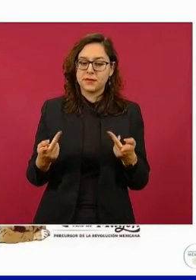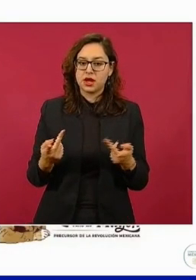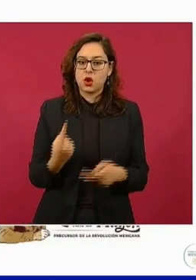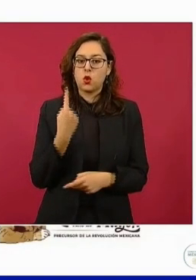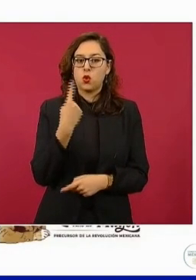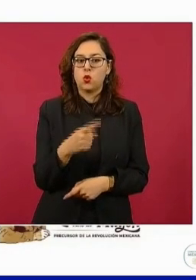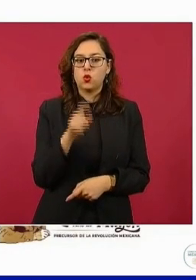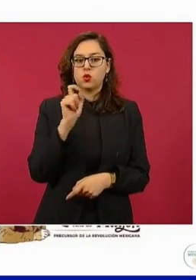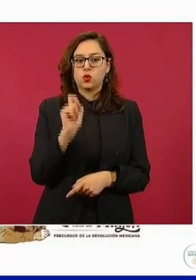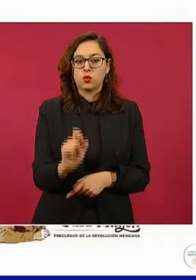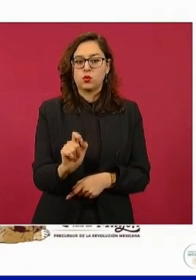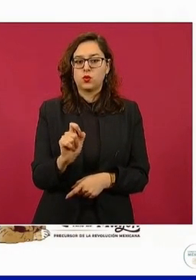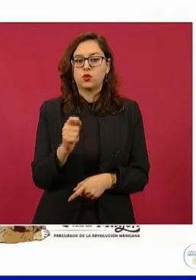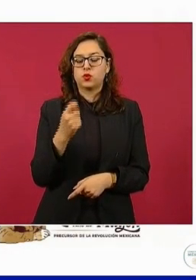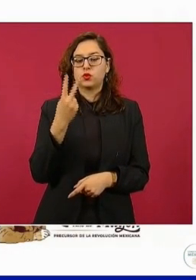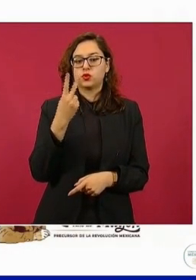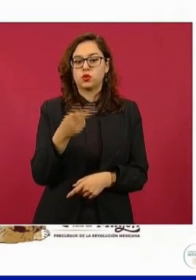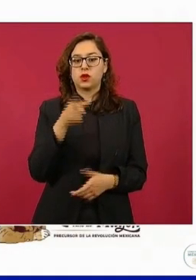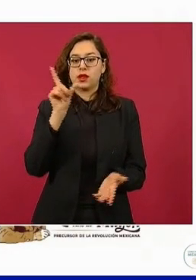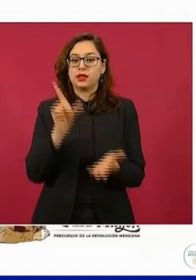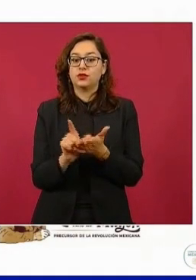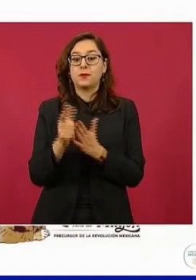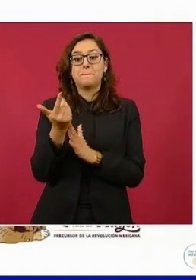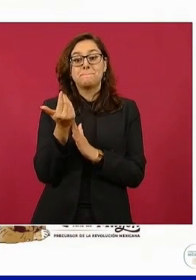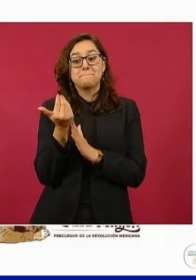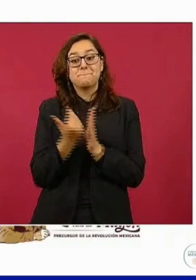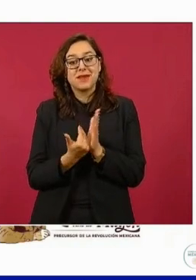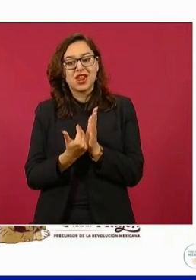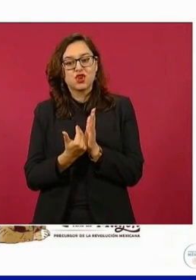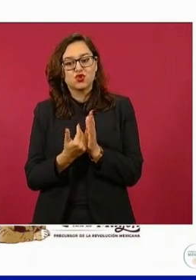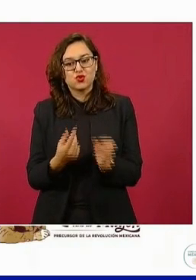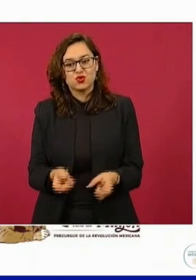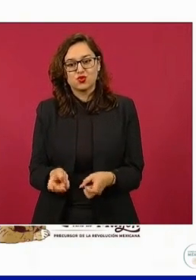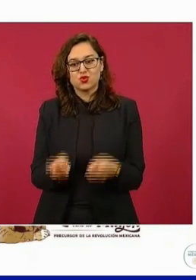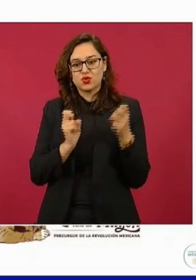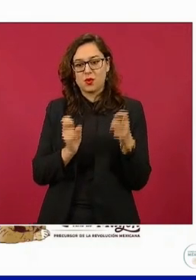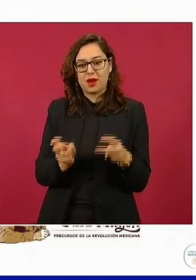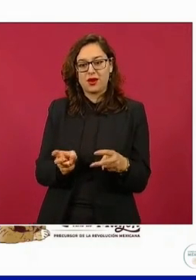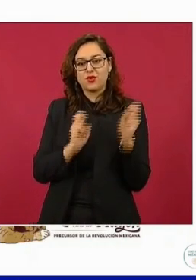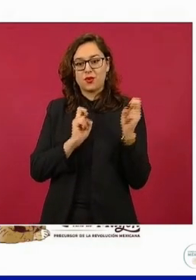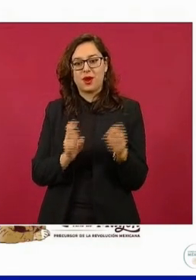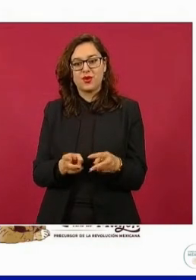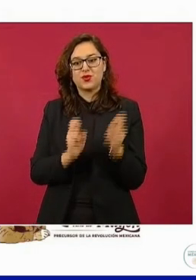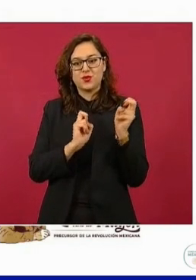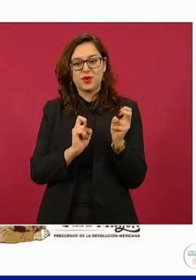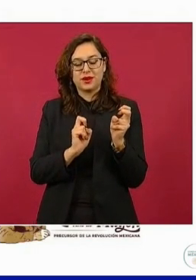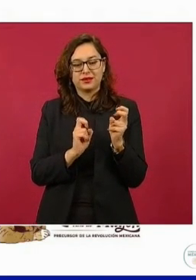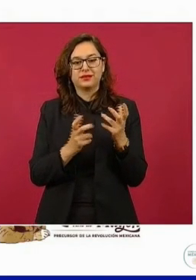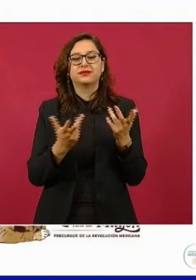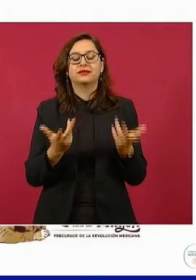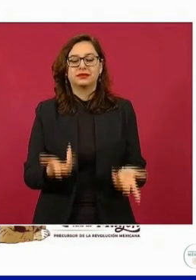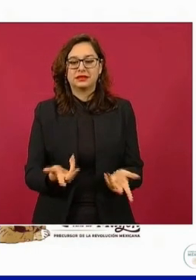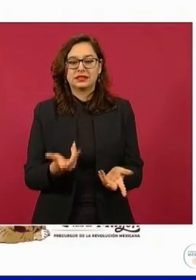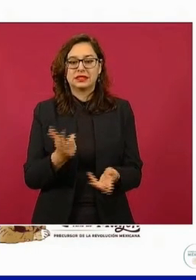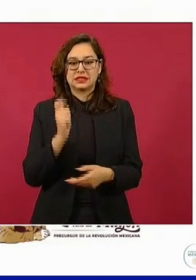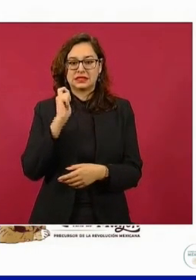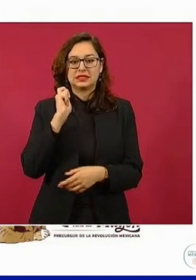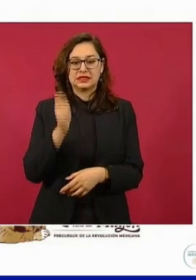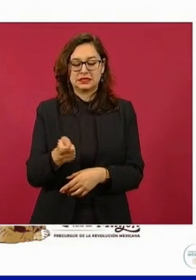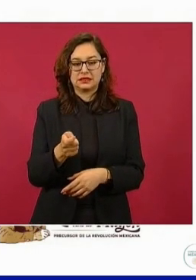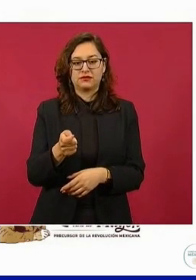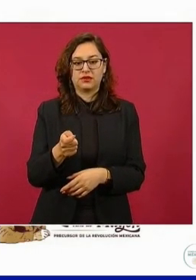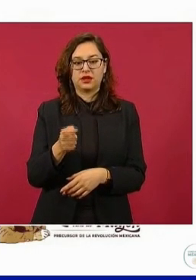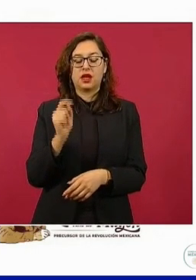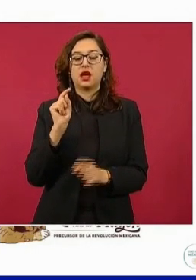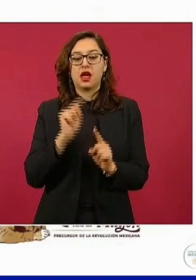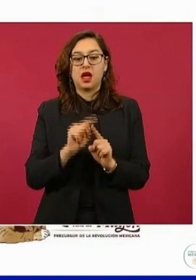.2 litros de menos por cada 20 litros despachados, esto fue en Páscuaro,